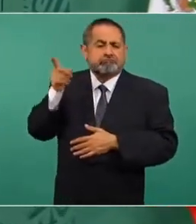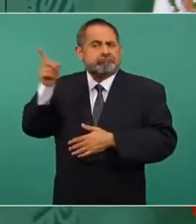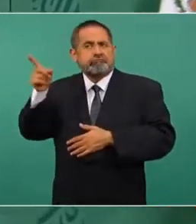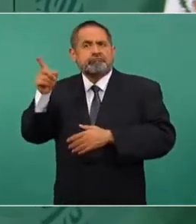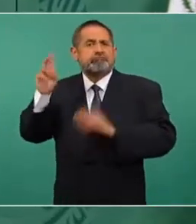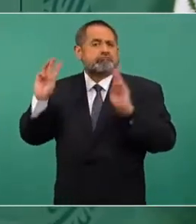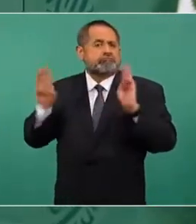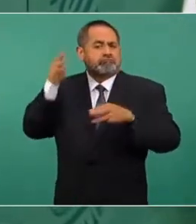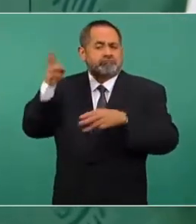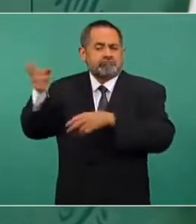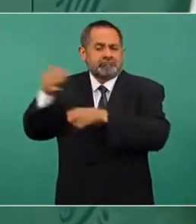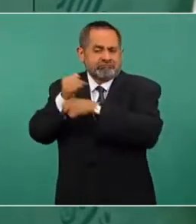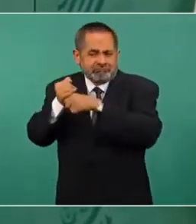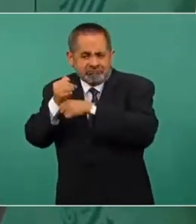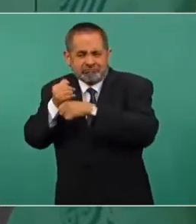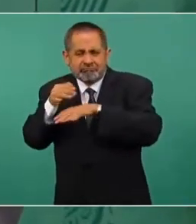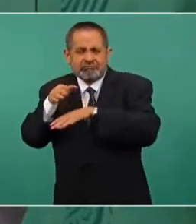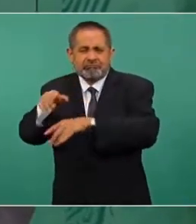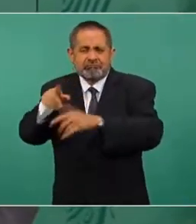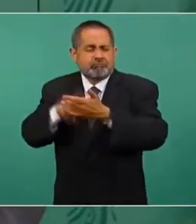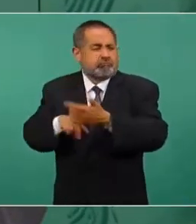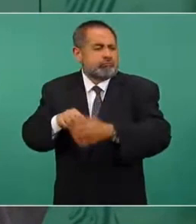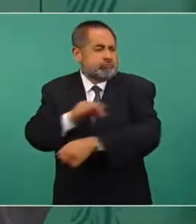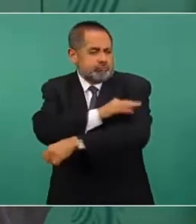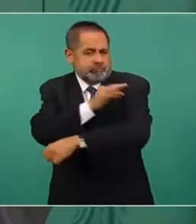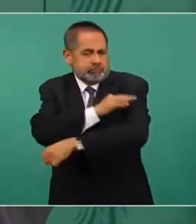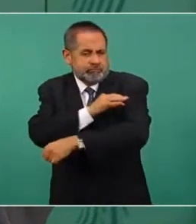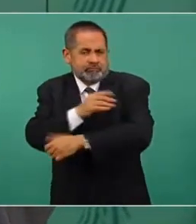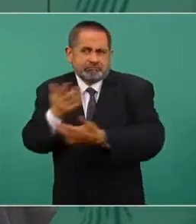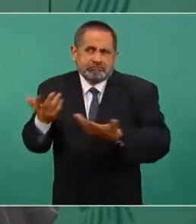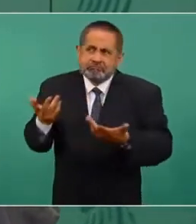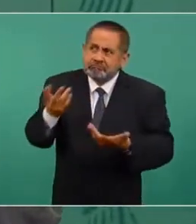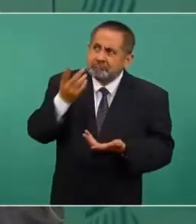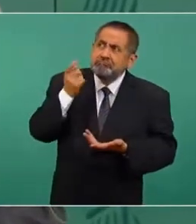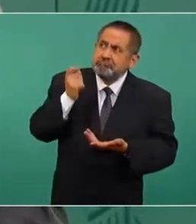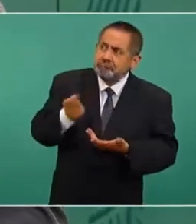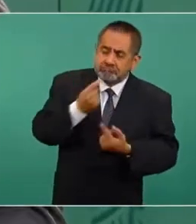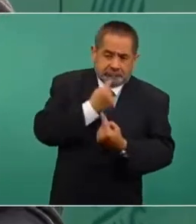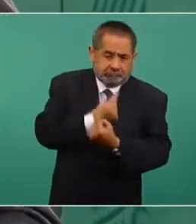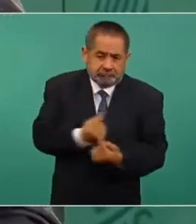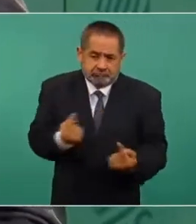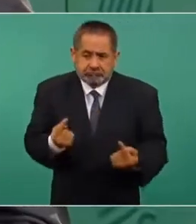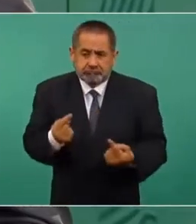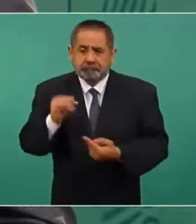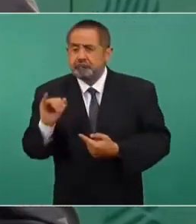investigación sobre vacunas para niños?